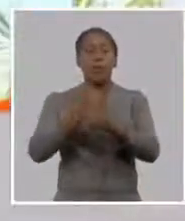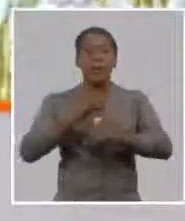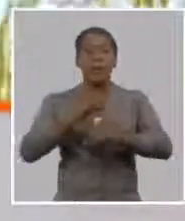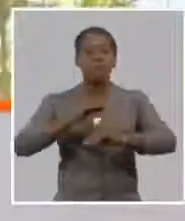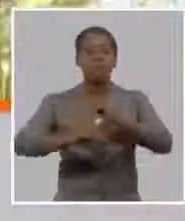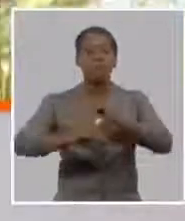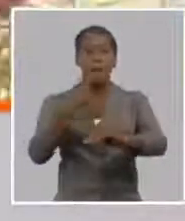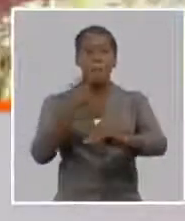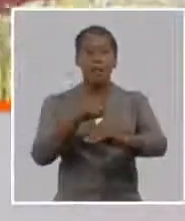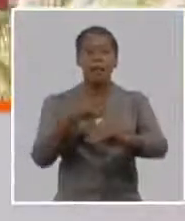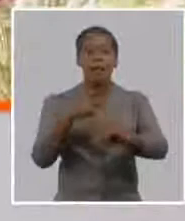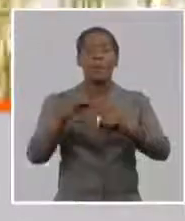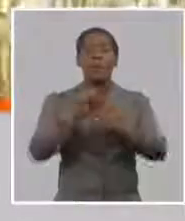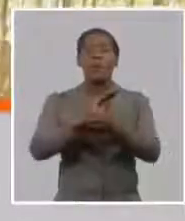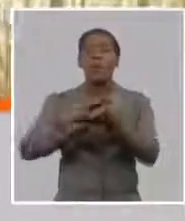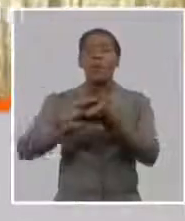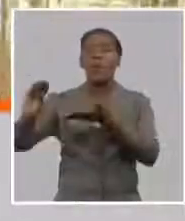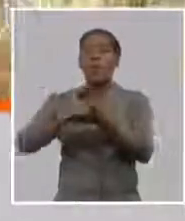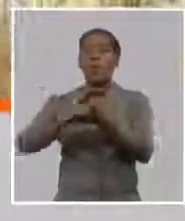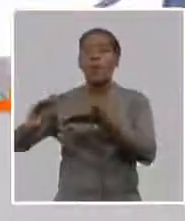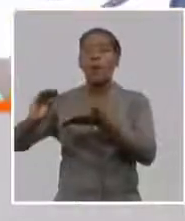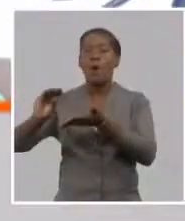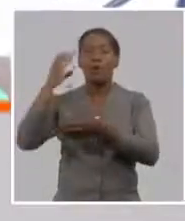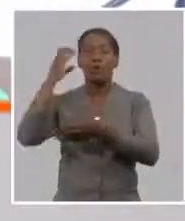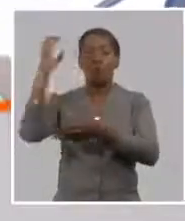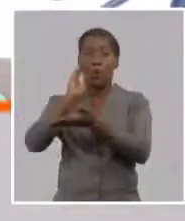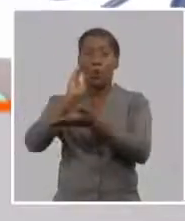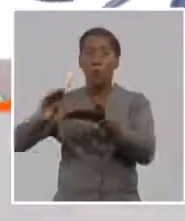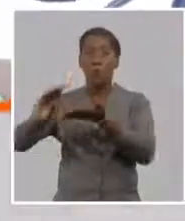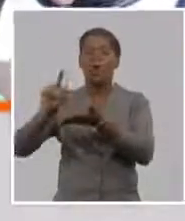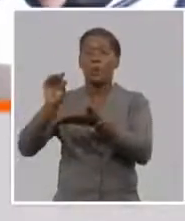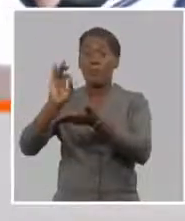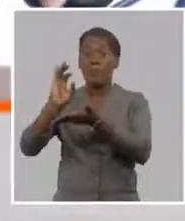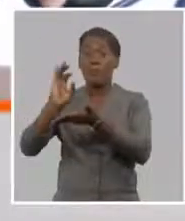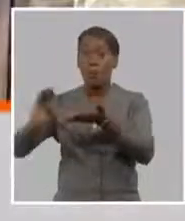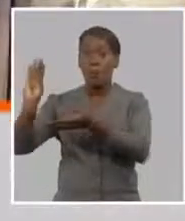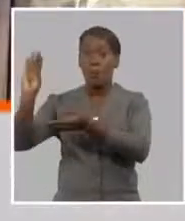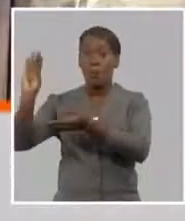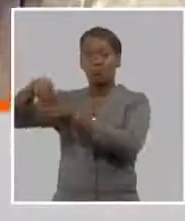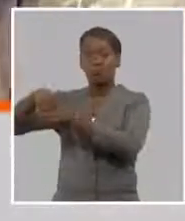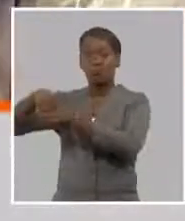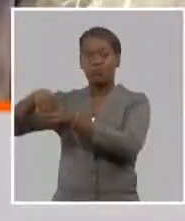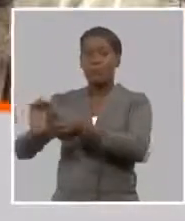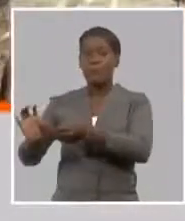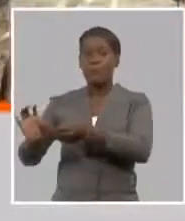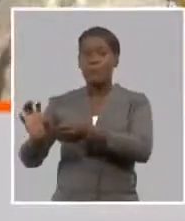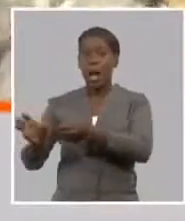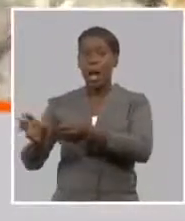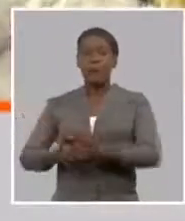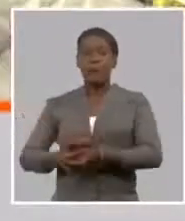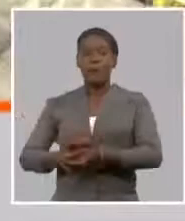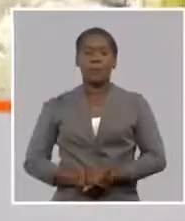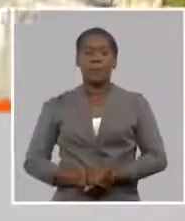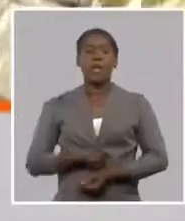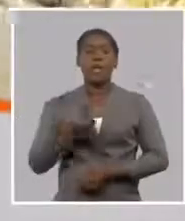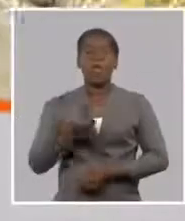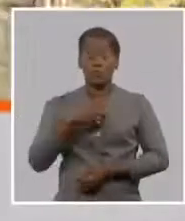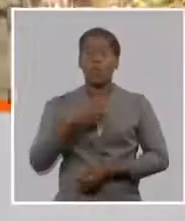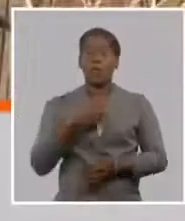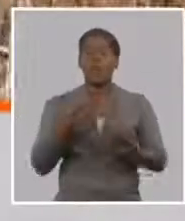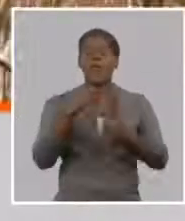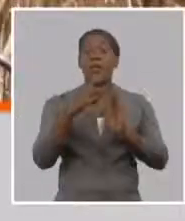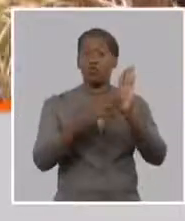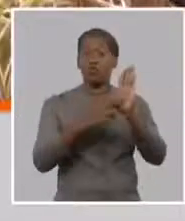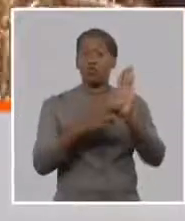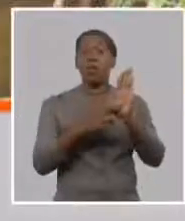seguro y de crédito también esté cercano a la producción cañera una de las medidas también trascendentales en este